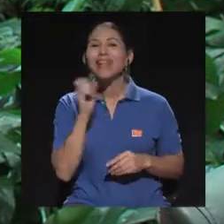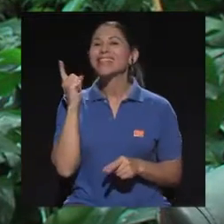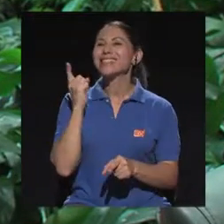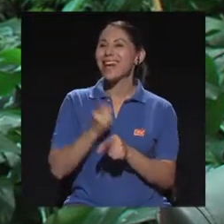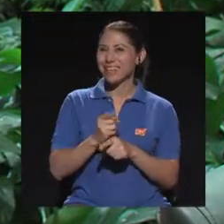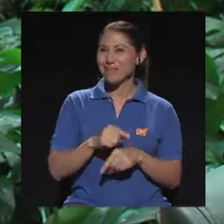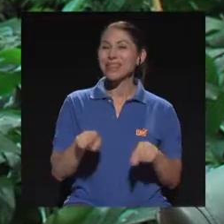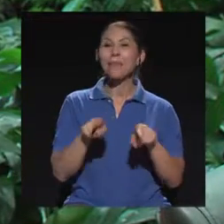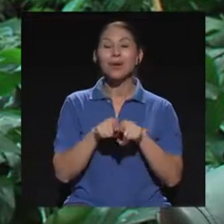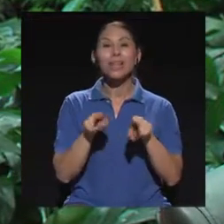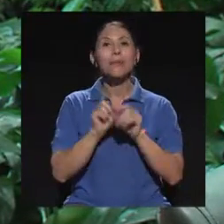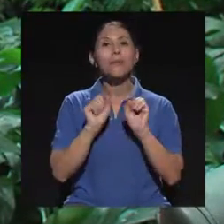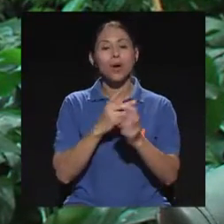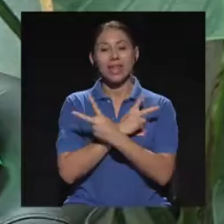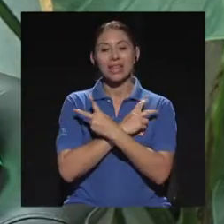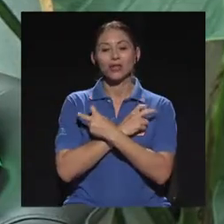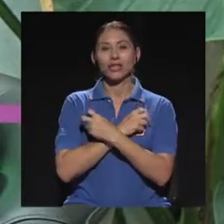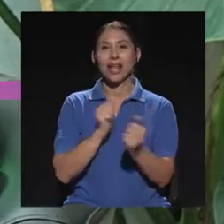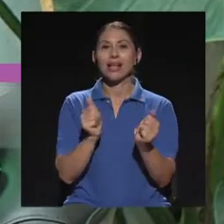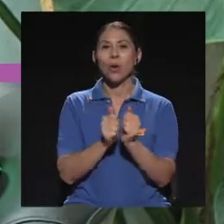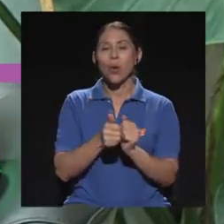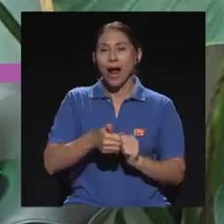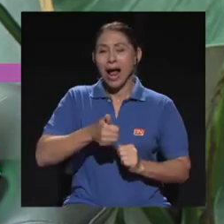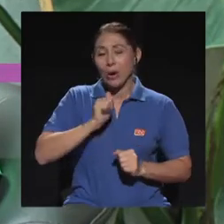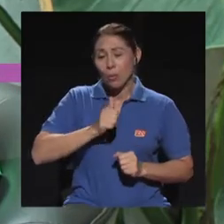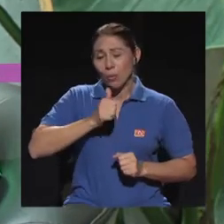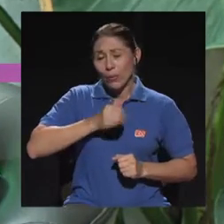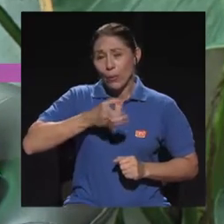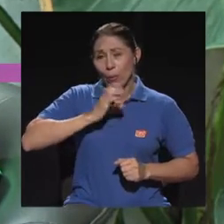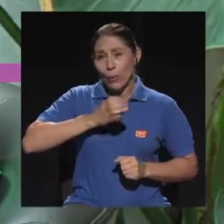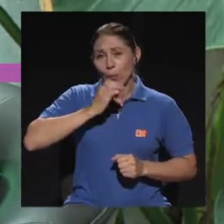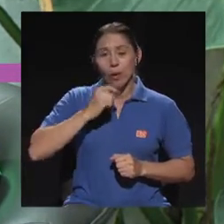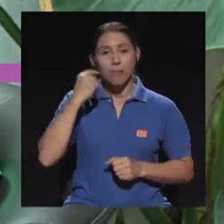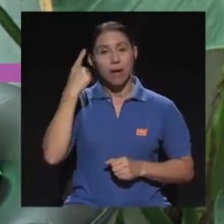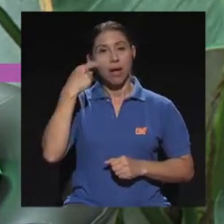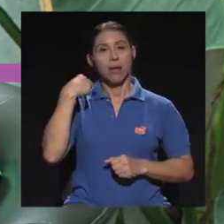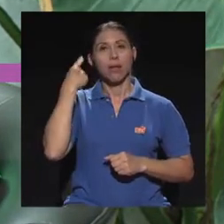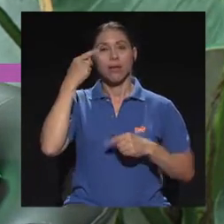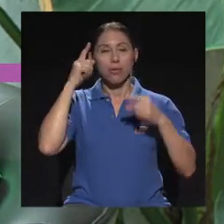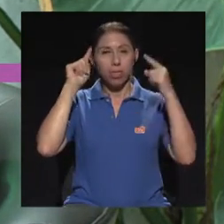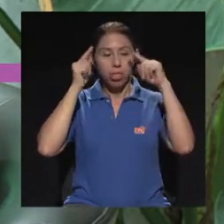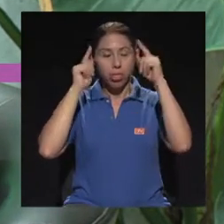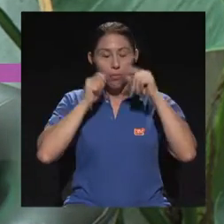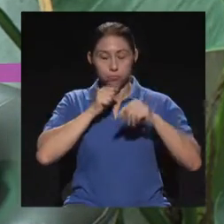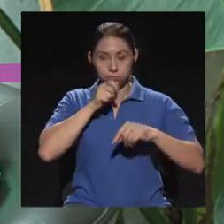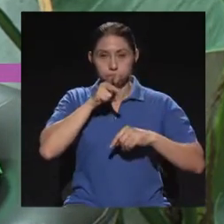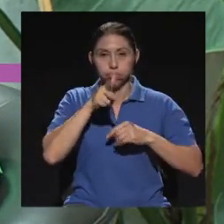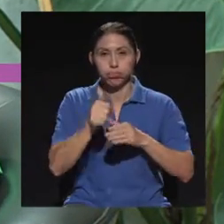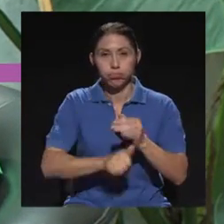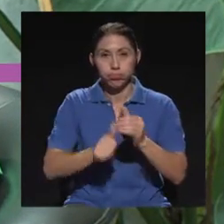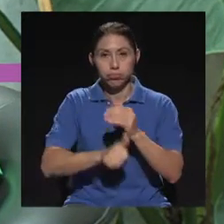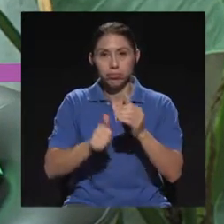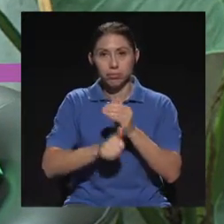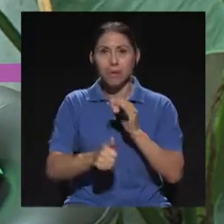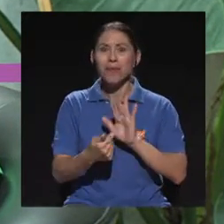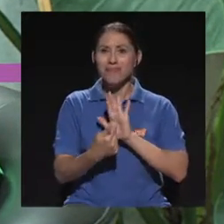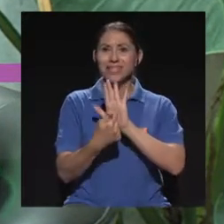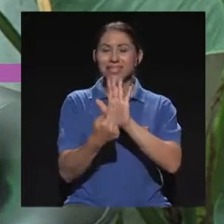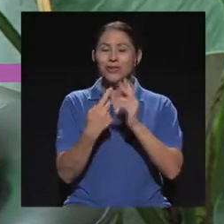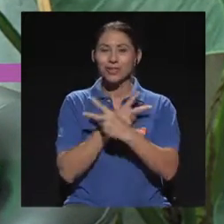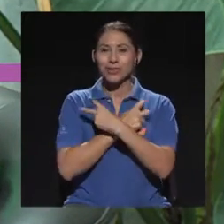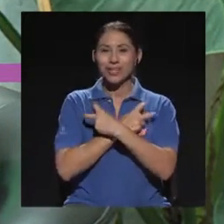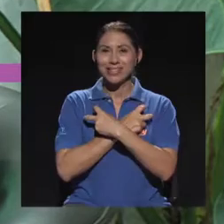llama la intoxicación hídrica también, ¿verdad?, que da mareo, dolor de cabeza, vómito, diabetes, etc., que son manifestaciones de una toxicidad.